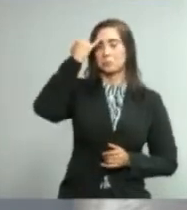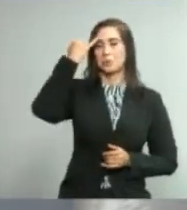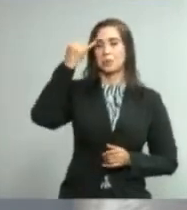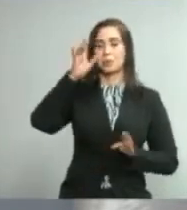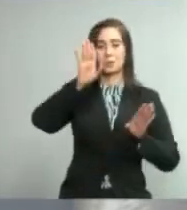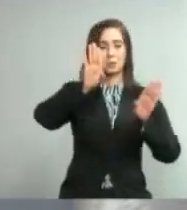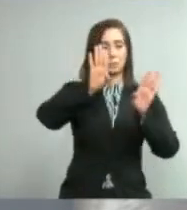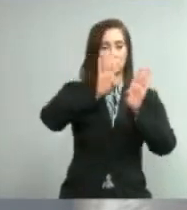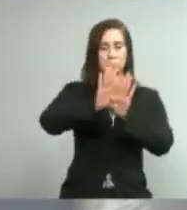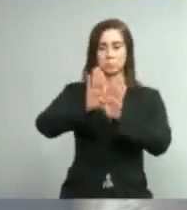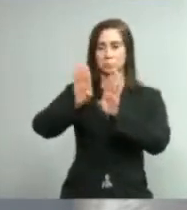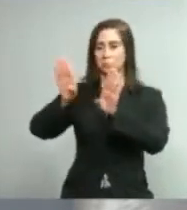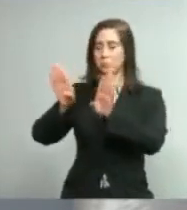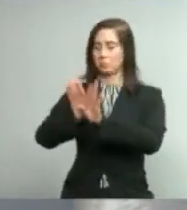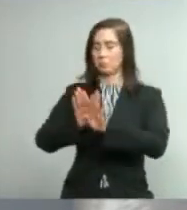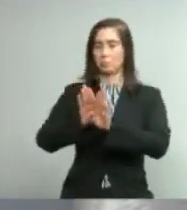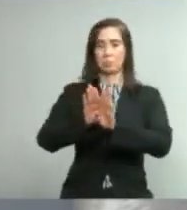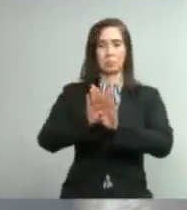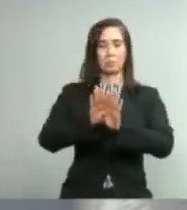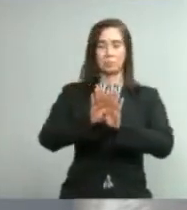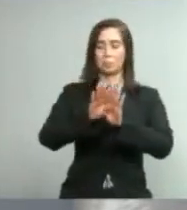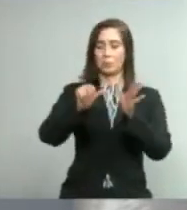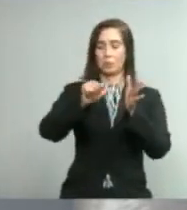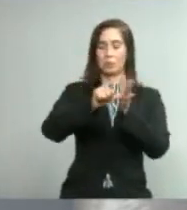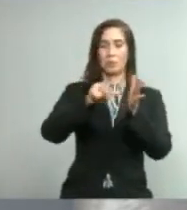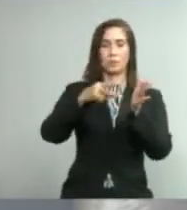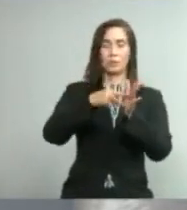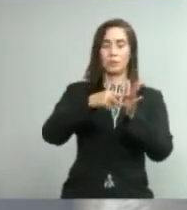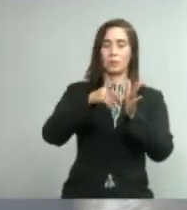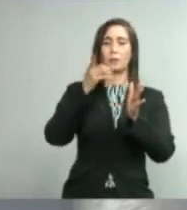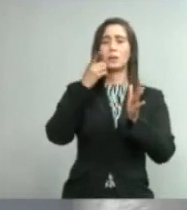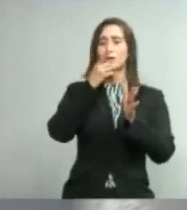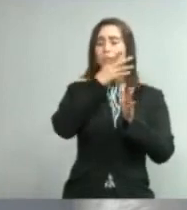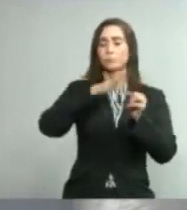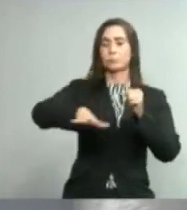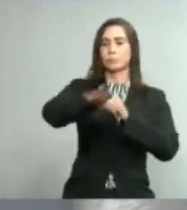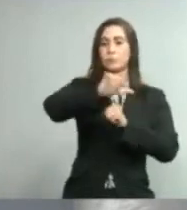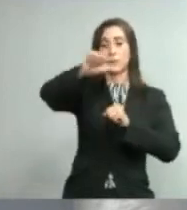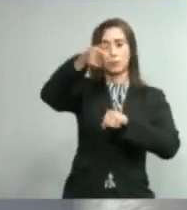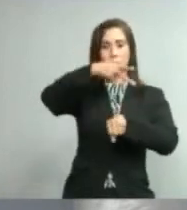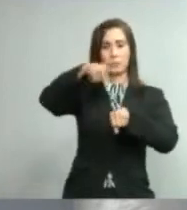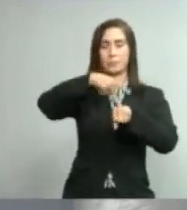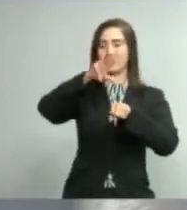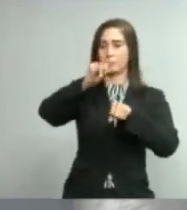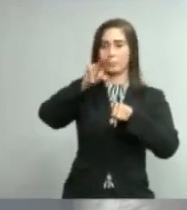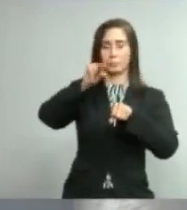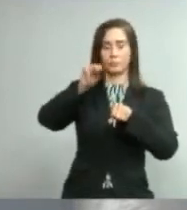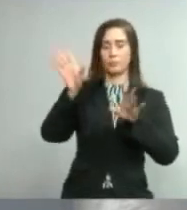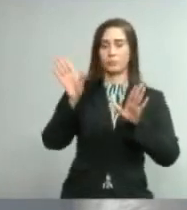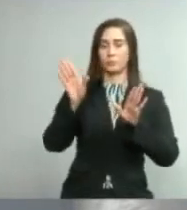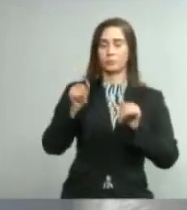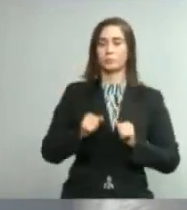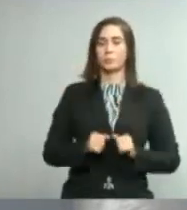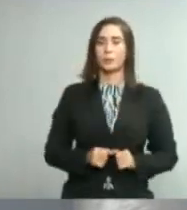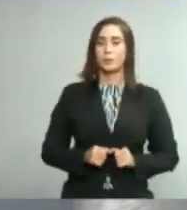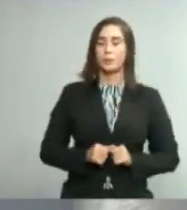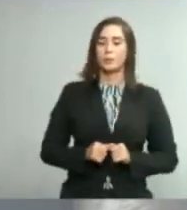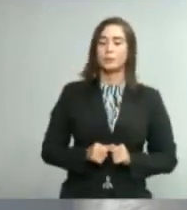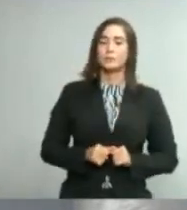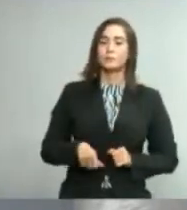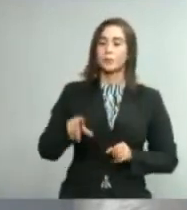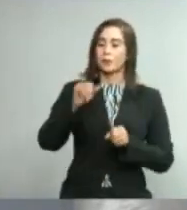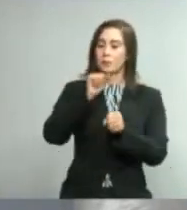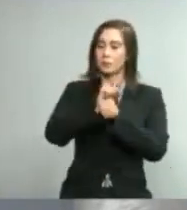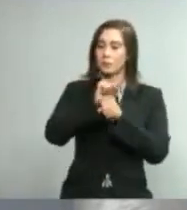de la pregunta de las ciudades y ese es el modelo de acción que